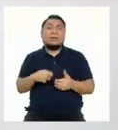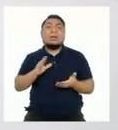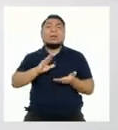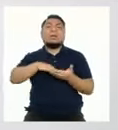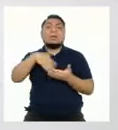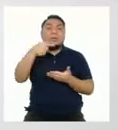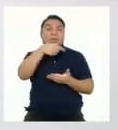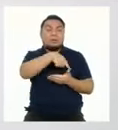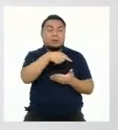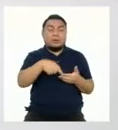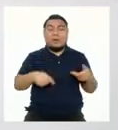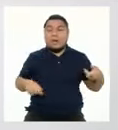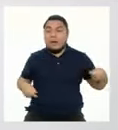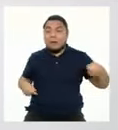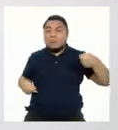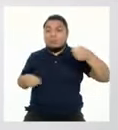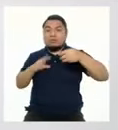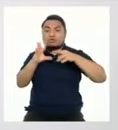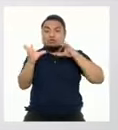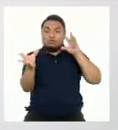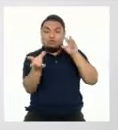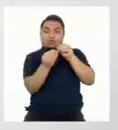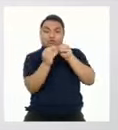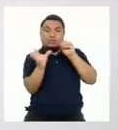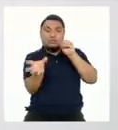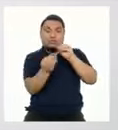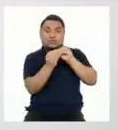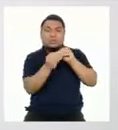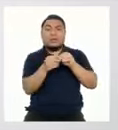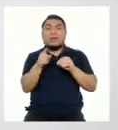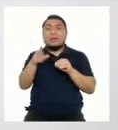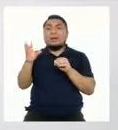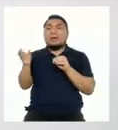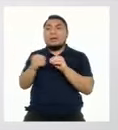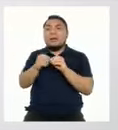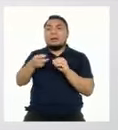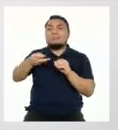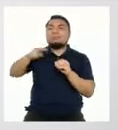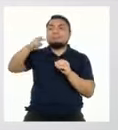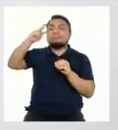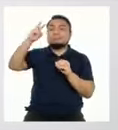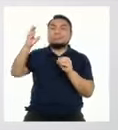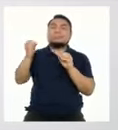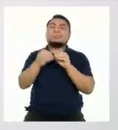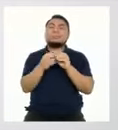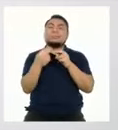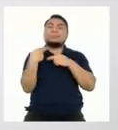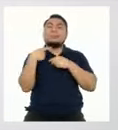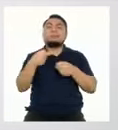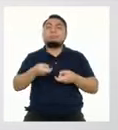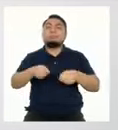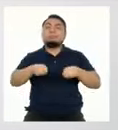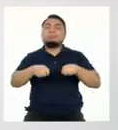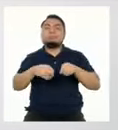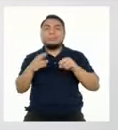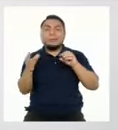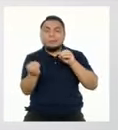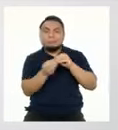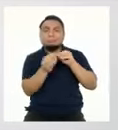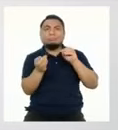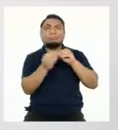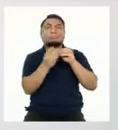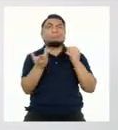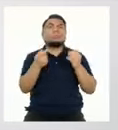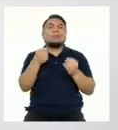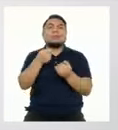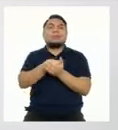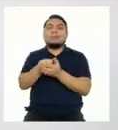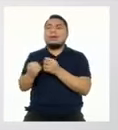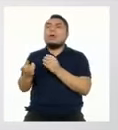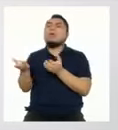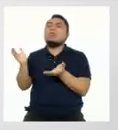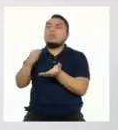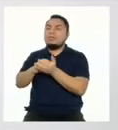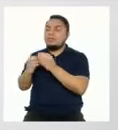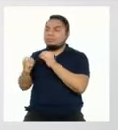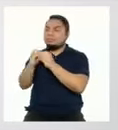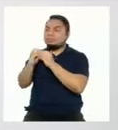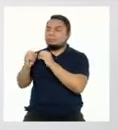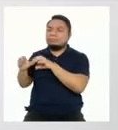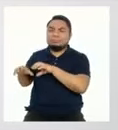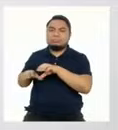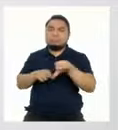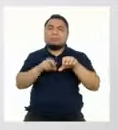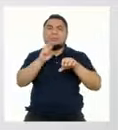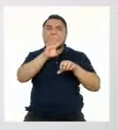de cancelados los montos, incluyendo intereses, cargos de suspensión y reposición